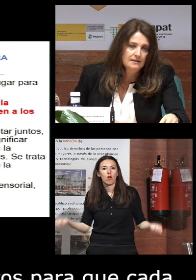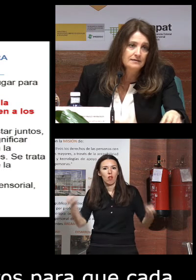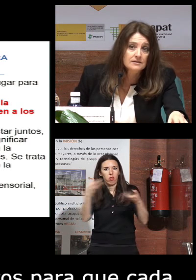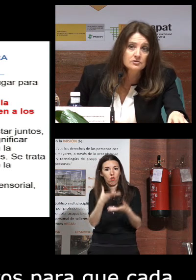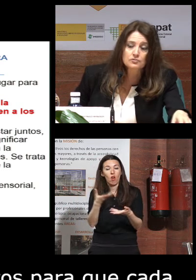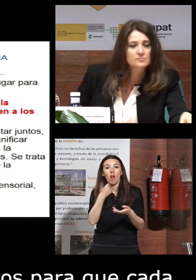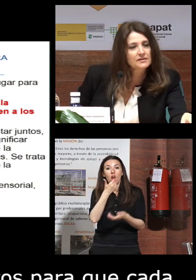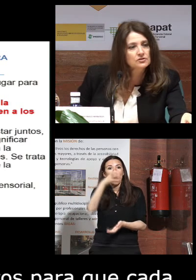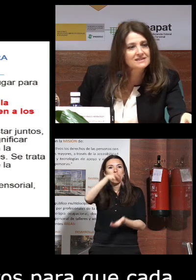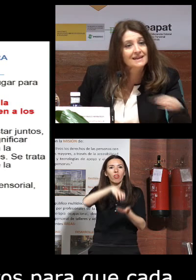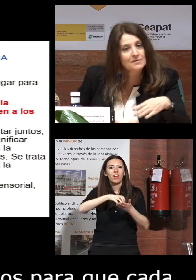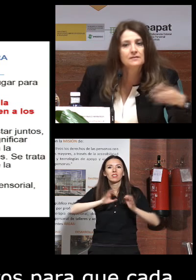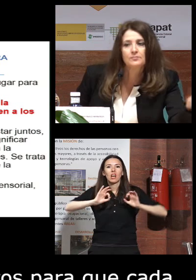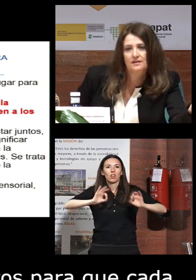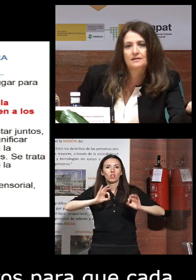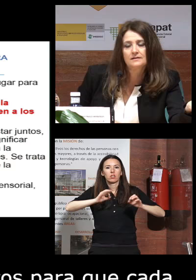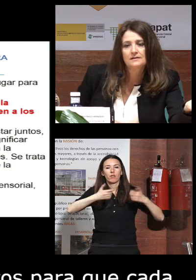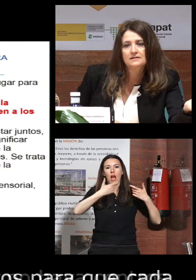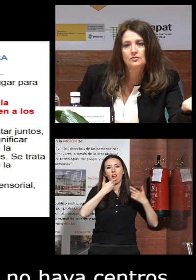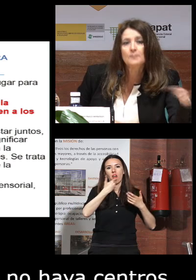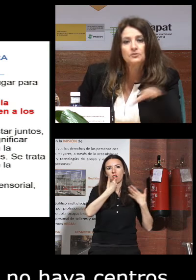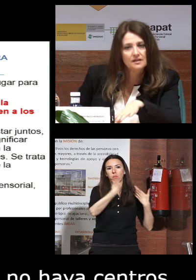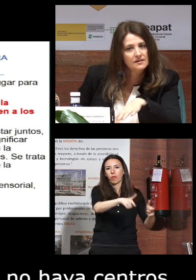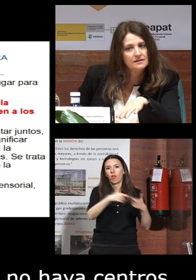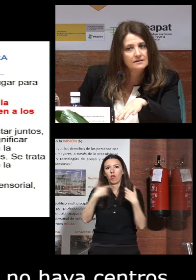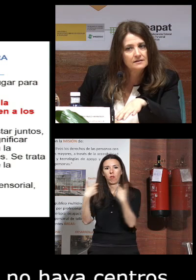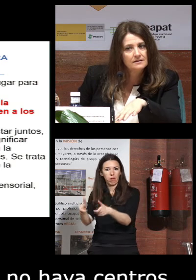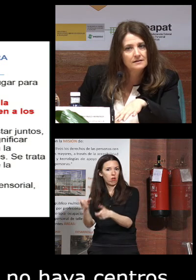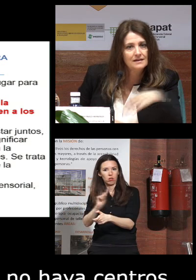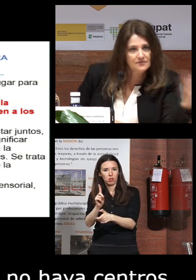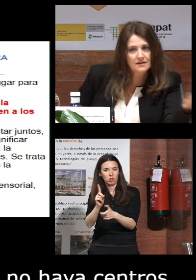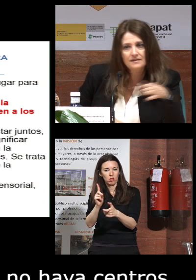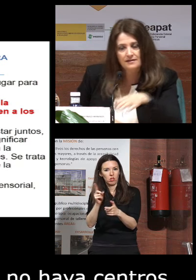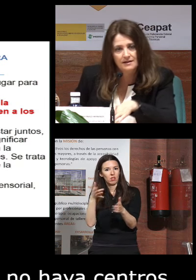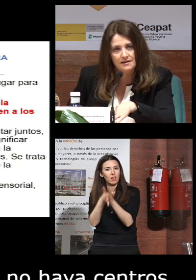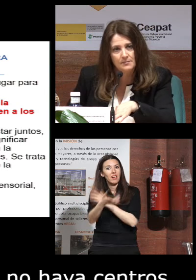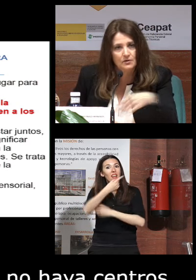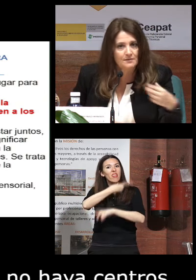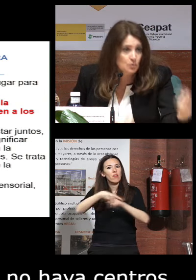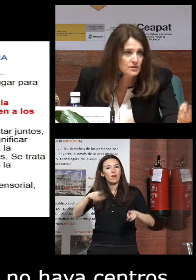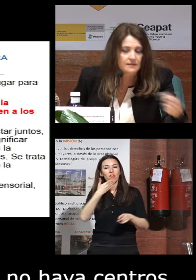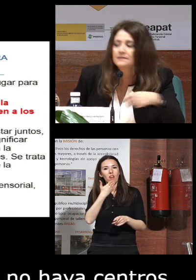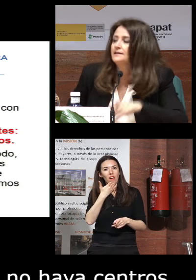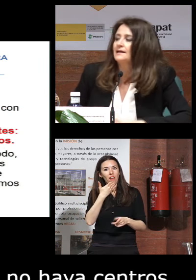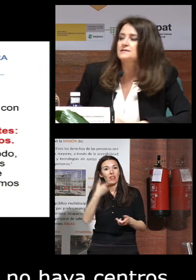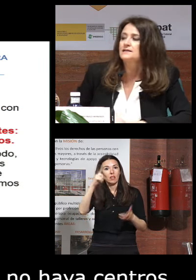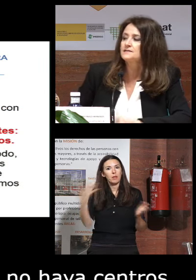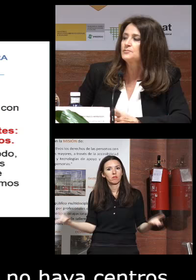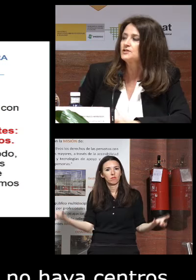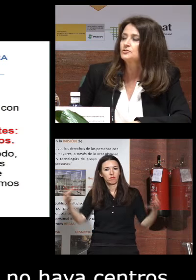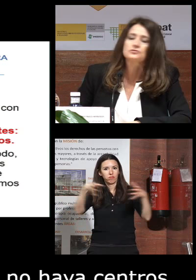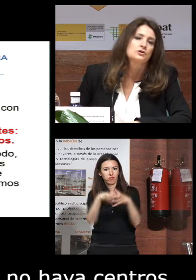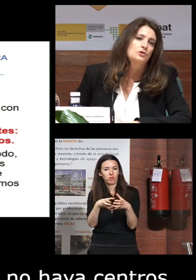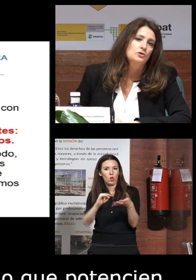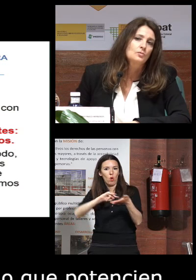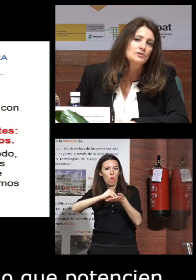centros o espacios que se segmenten por edad sino que potencien la diferencia de la edad pero a la vez unan a las edades en